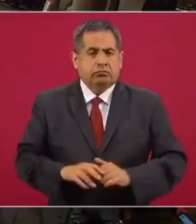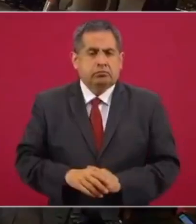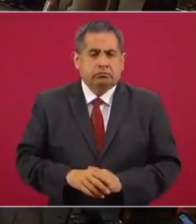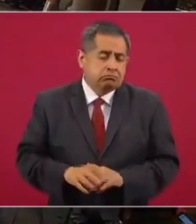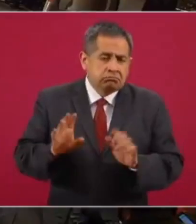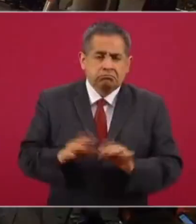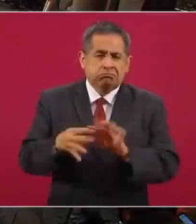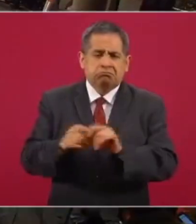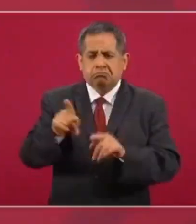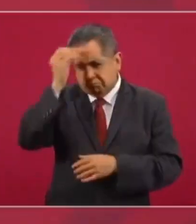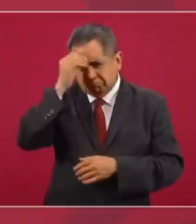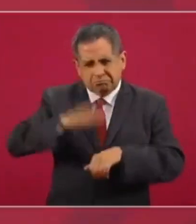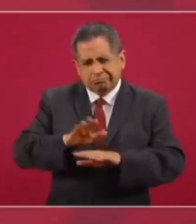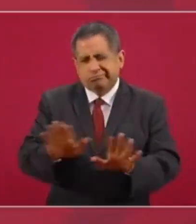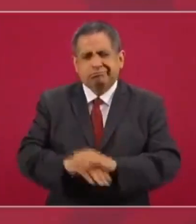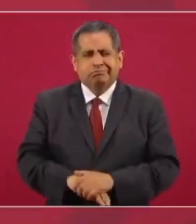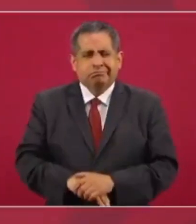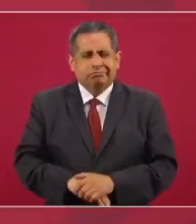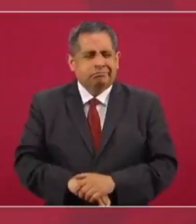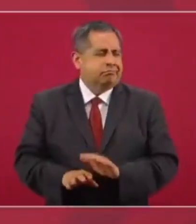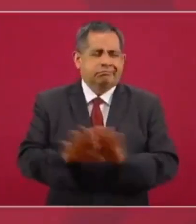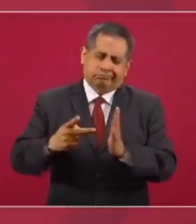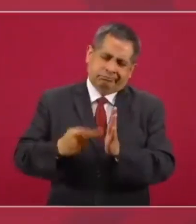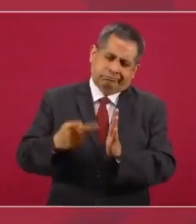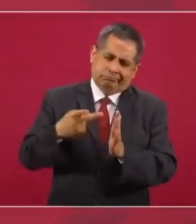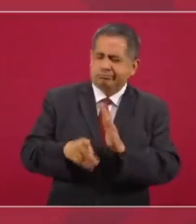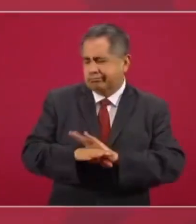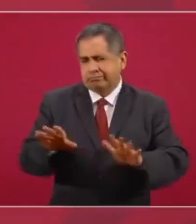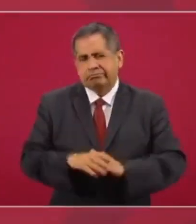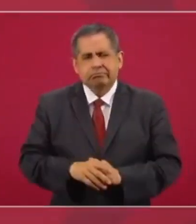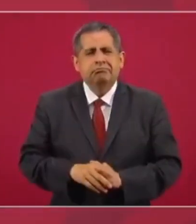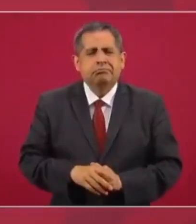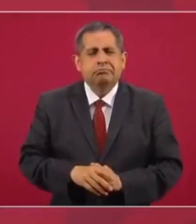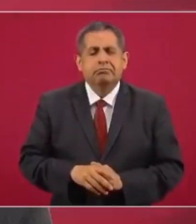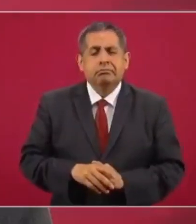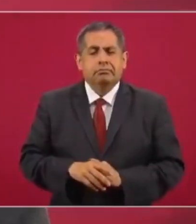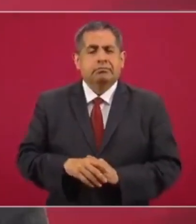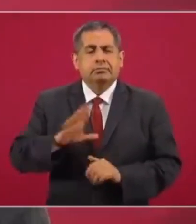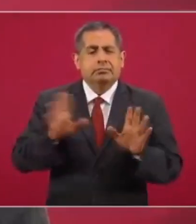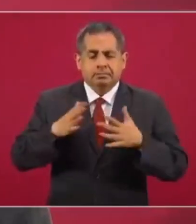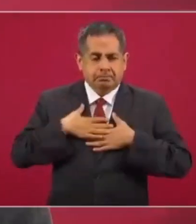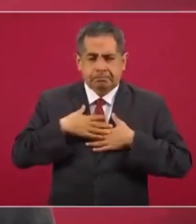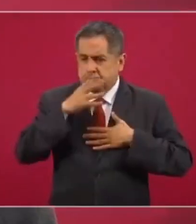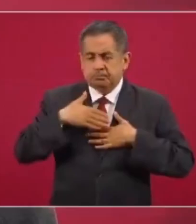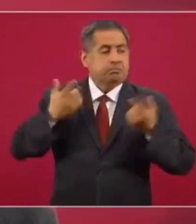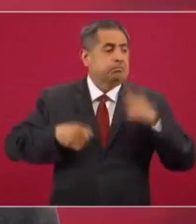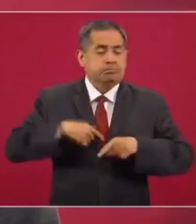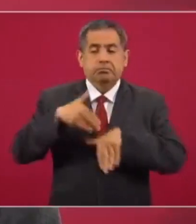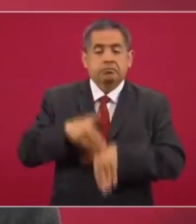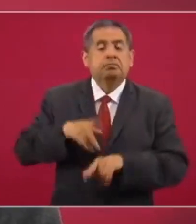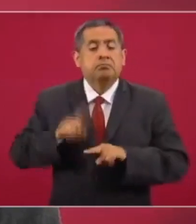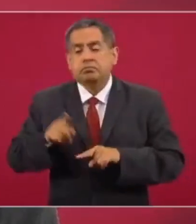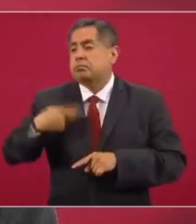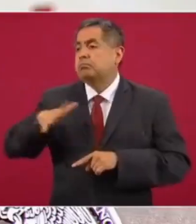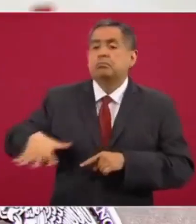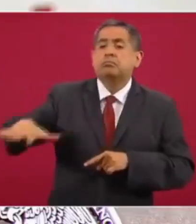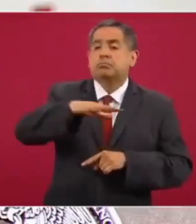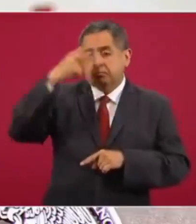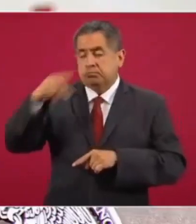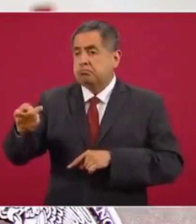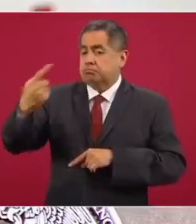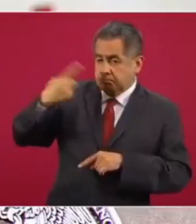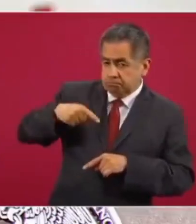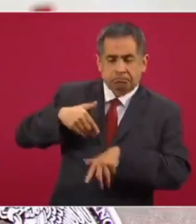su hermano. Pues es eso, nada más. No opino más. Ya repetir de que yo ya no me pertenezco, yo tengo un compromiso con el pueblo de México,